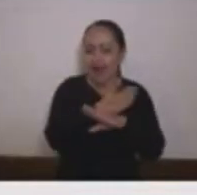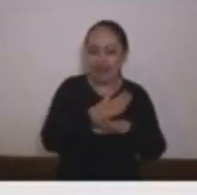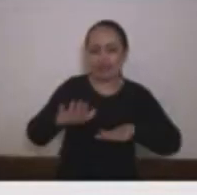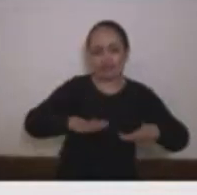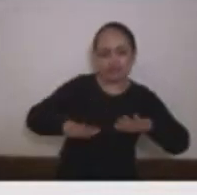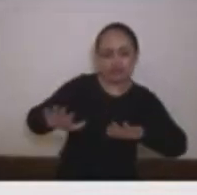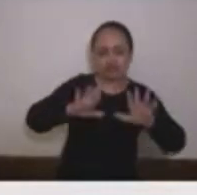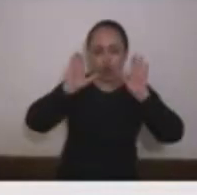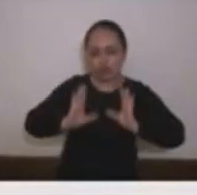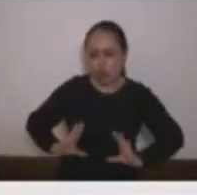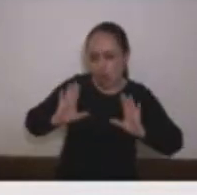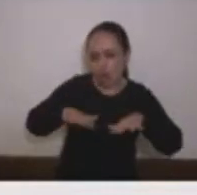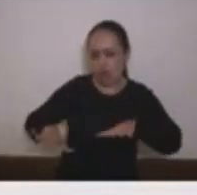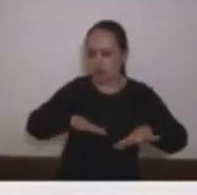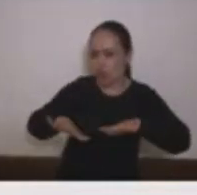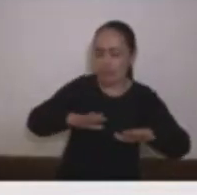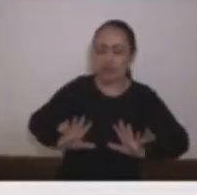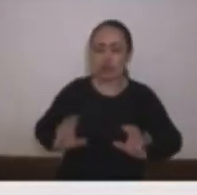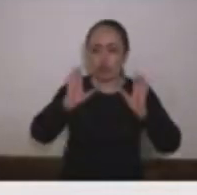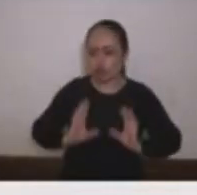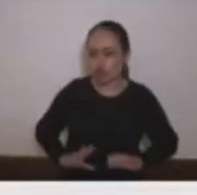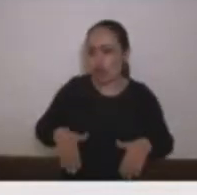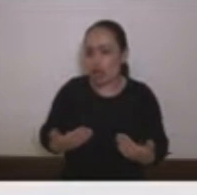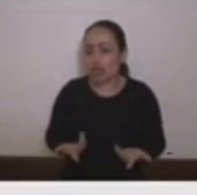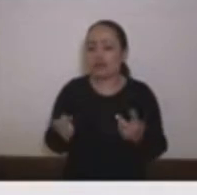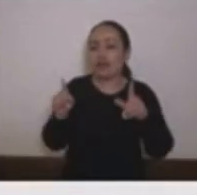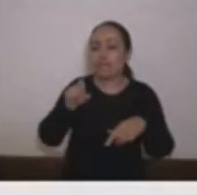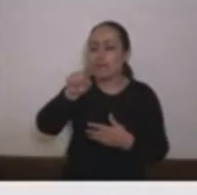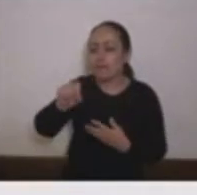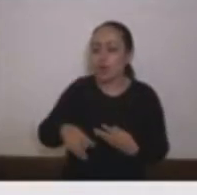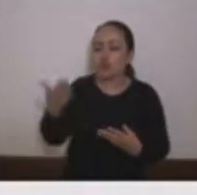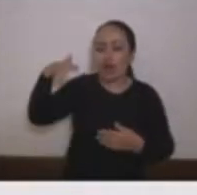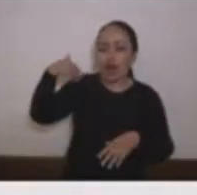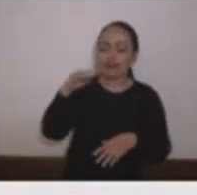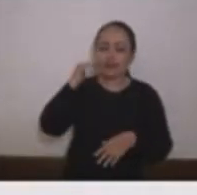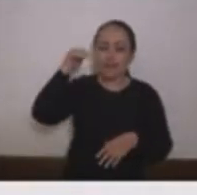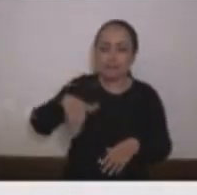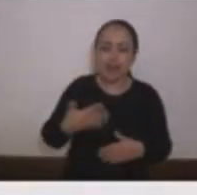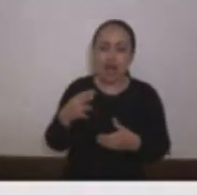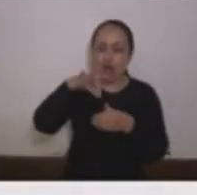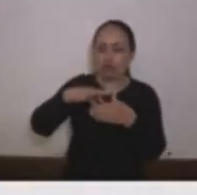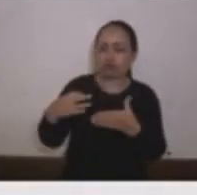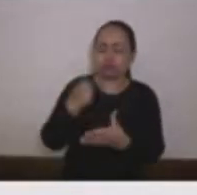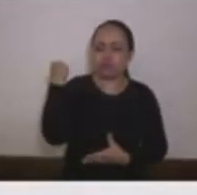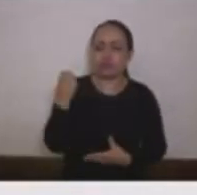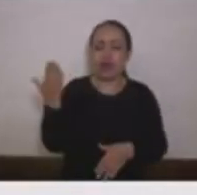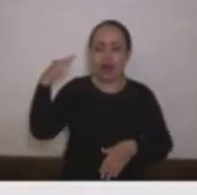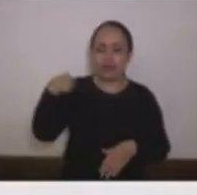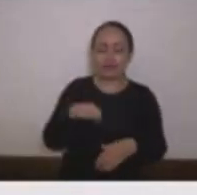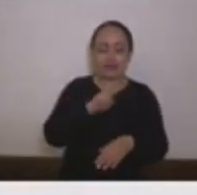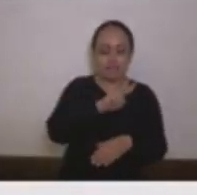preguntarle también de qué manera llegó a ser Contralor Municipal de Envigado durante el periodo comprendido entre el 22 de agosto del 2019